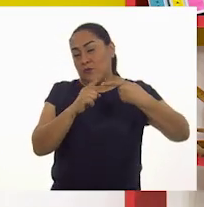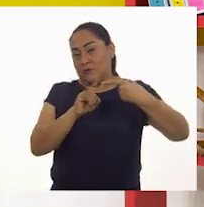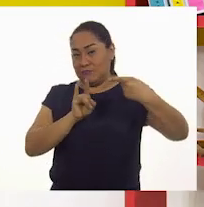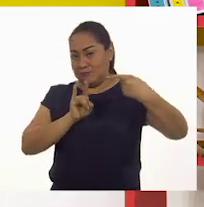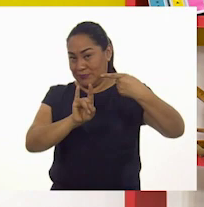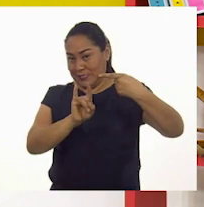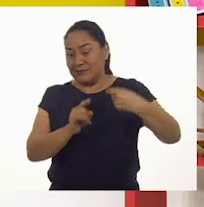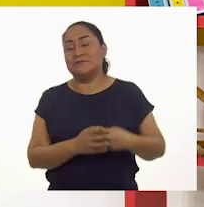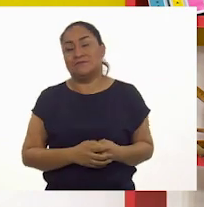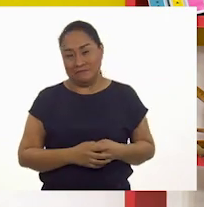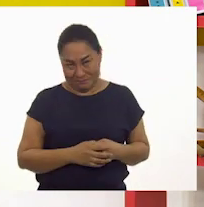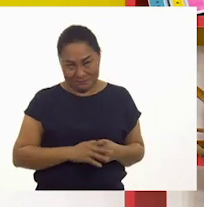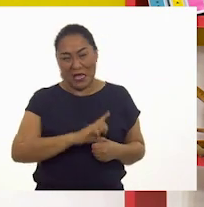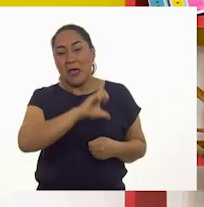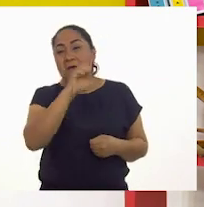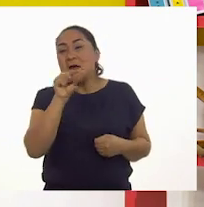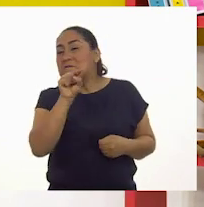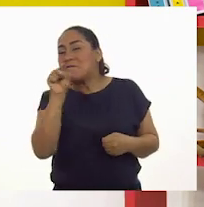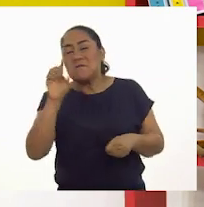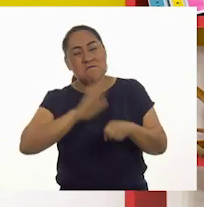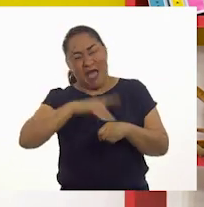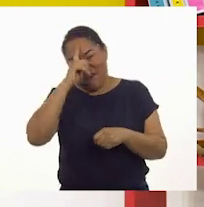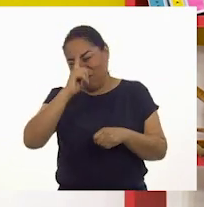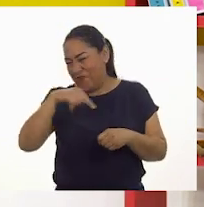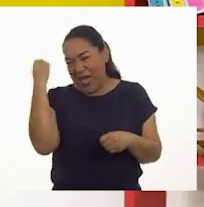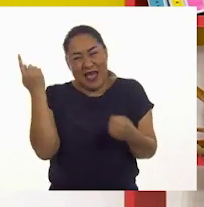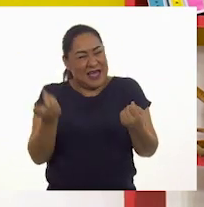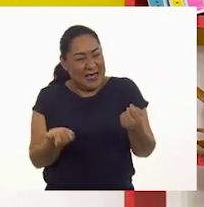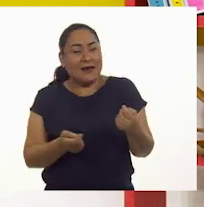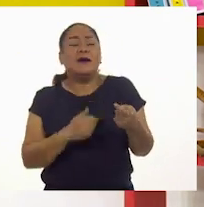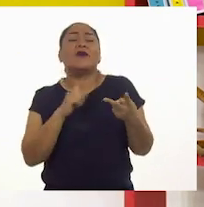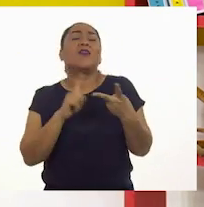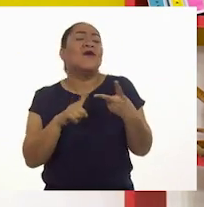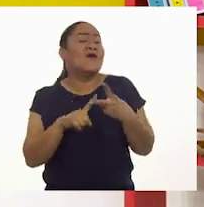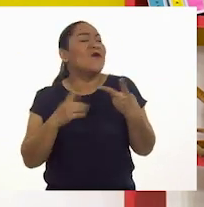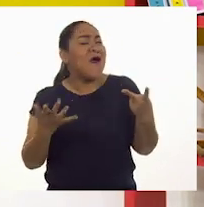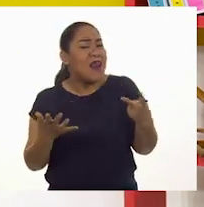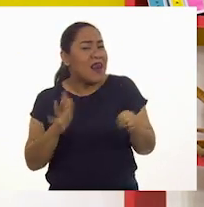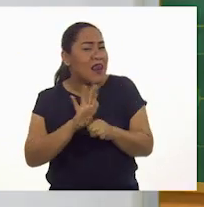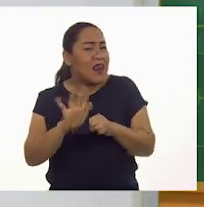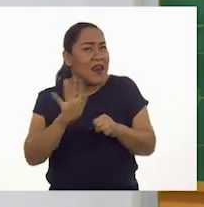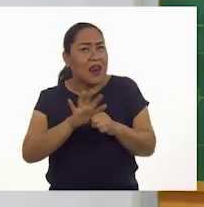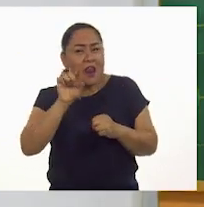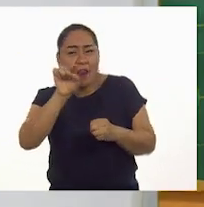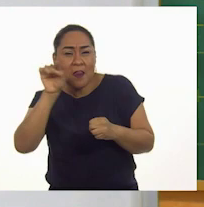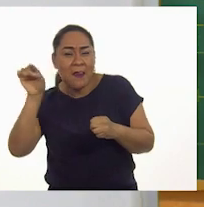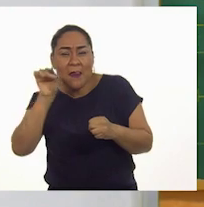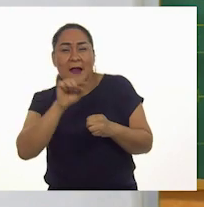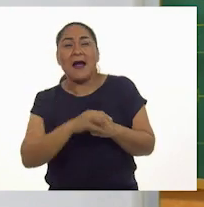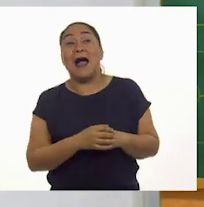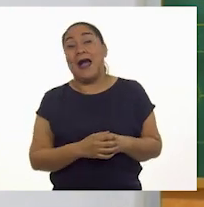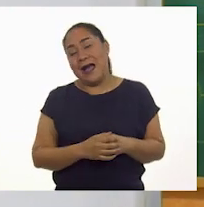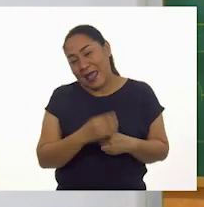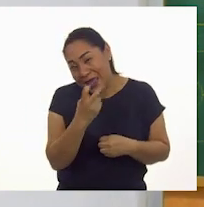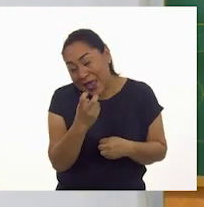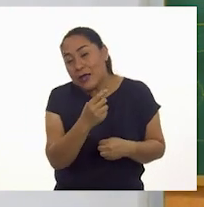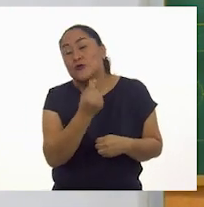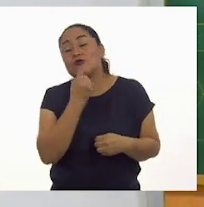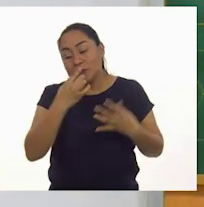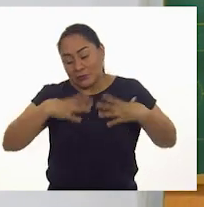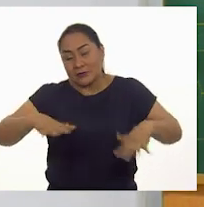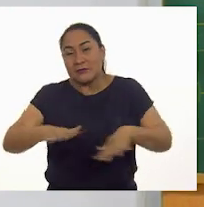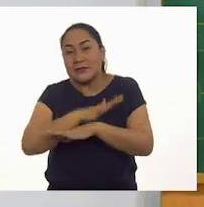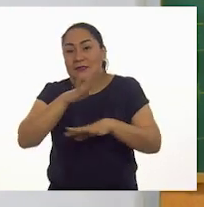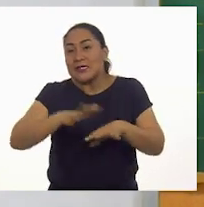sí, Pepe, ya todo es más fácil. Sí. Número dos. Número dos pues es donde se está poniendo la